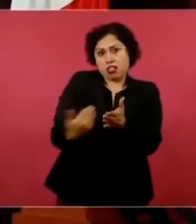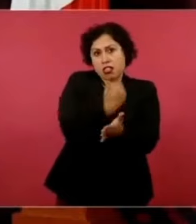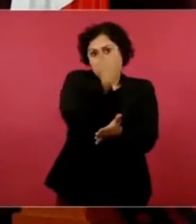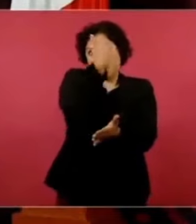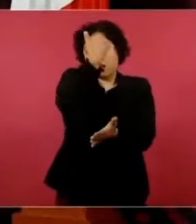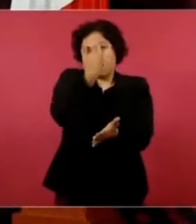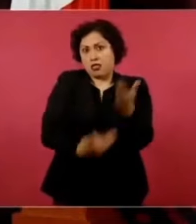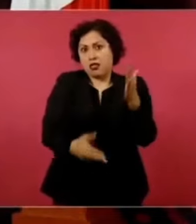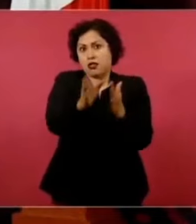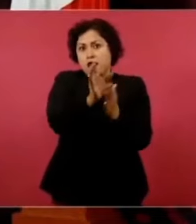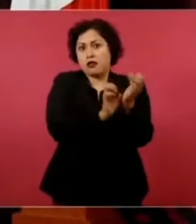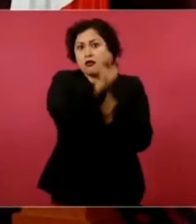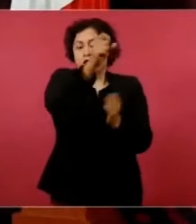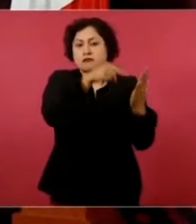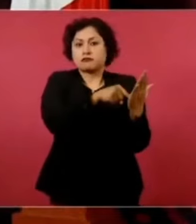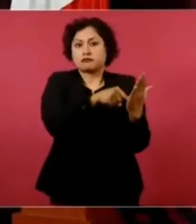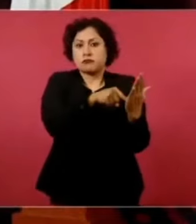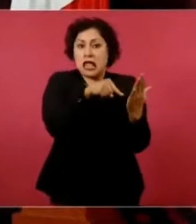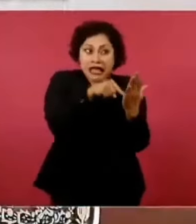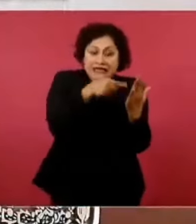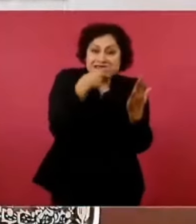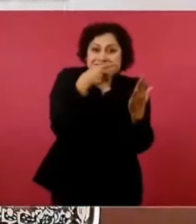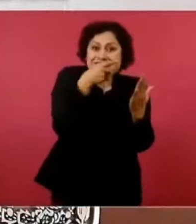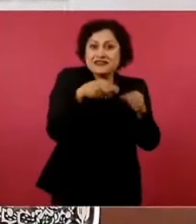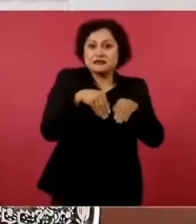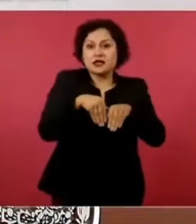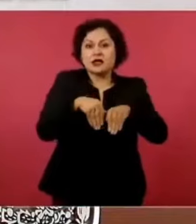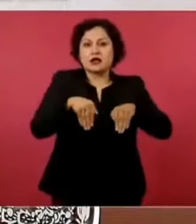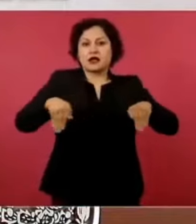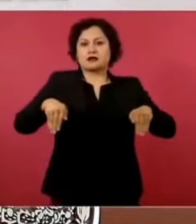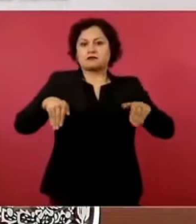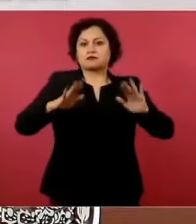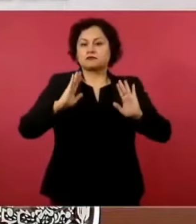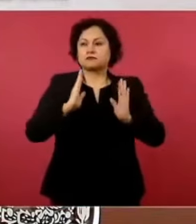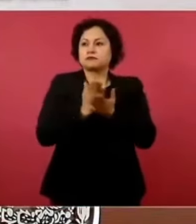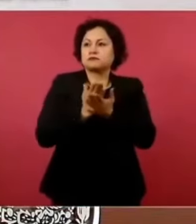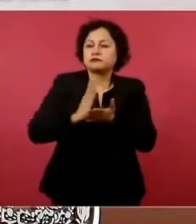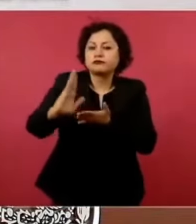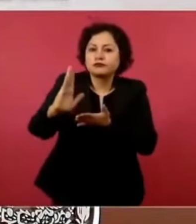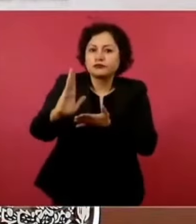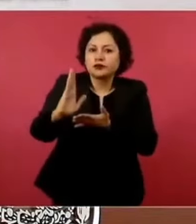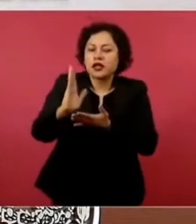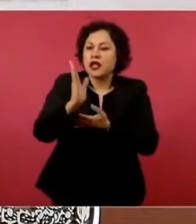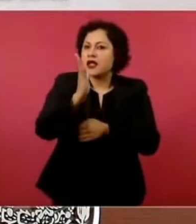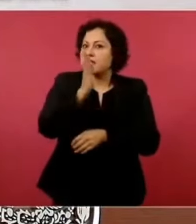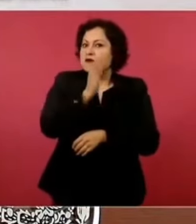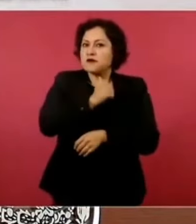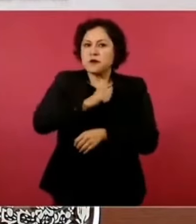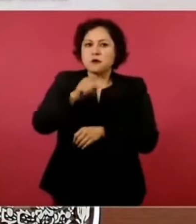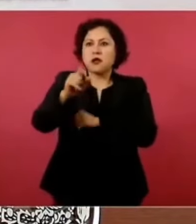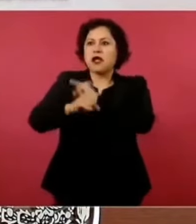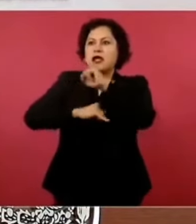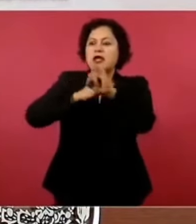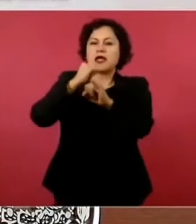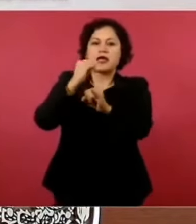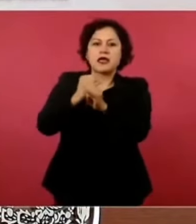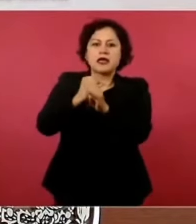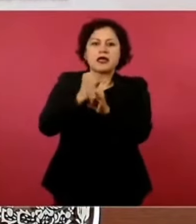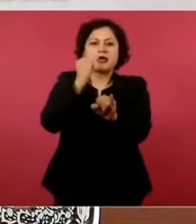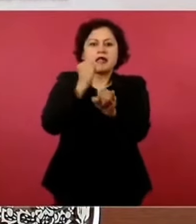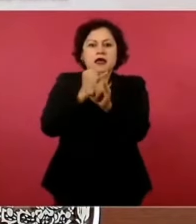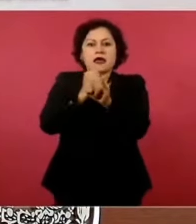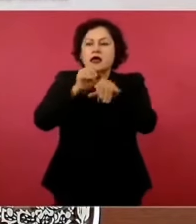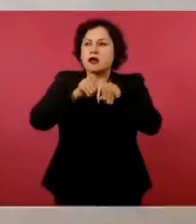es neutral. No puede ser apropiada en parte, mucho menos totalmente, por un grupo,